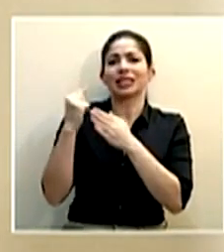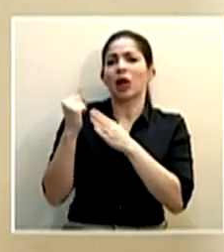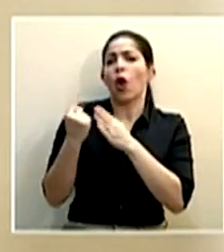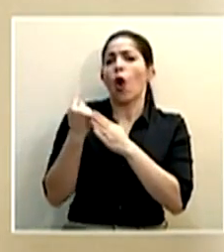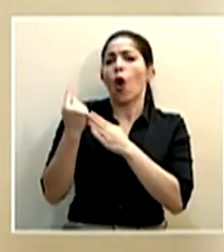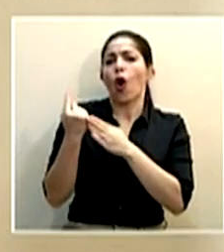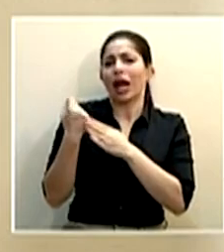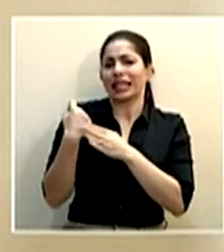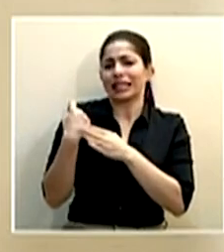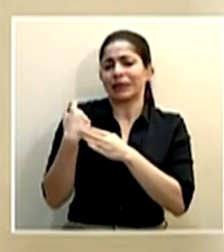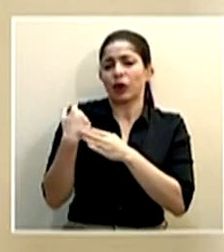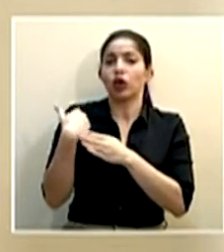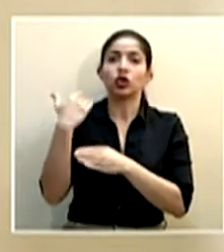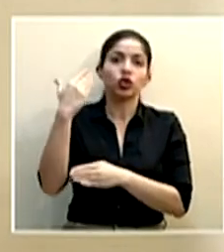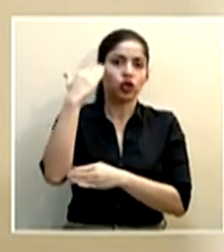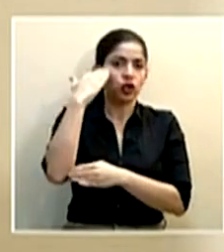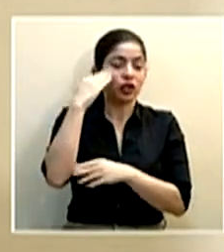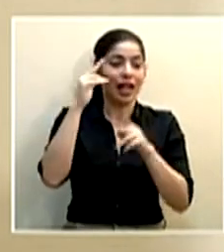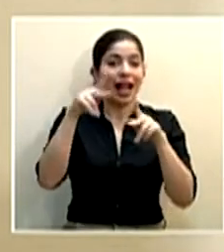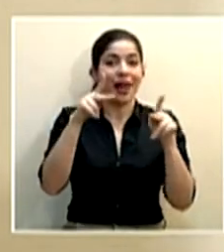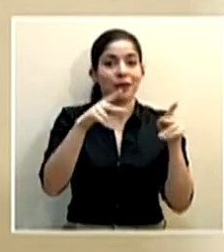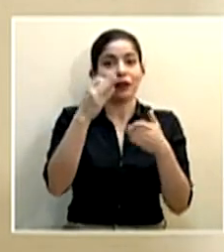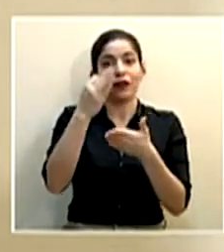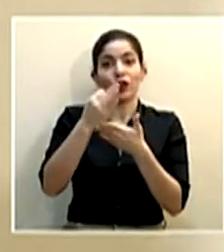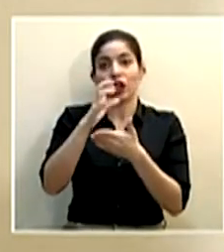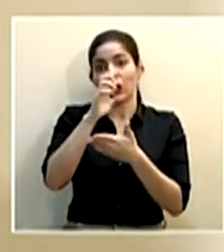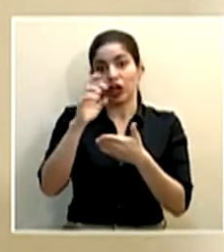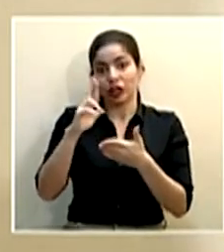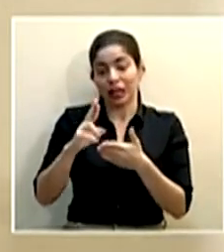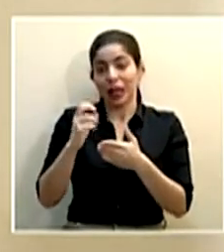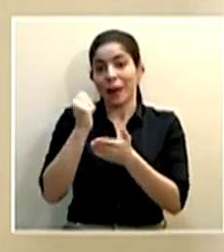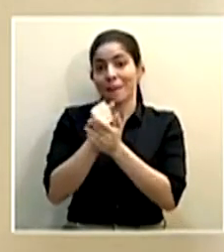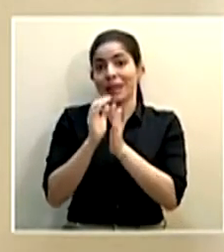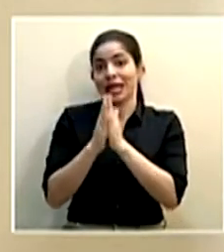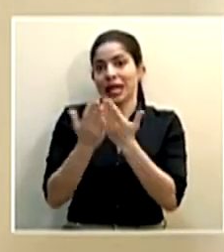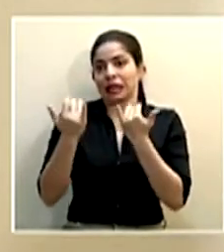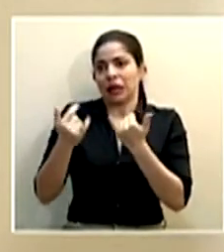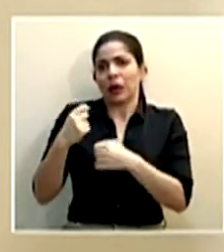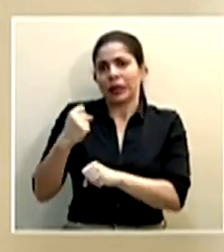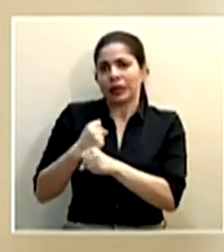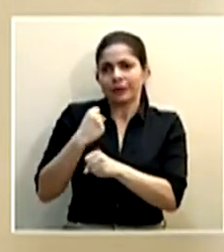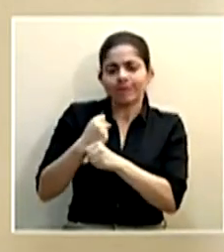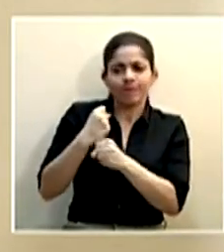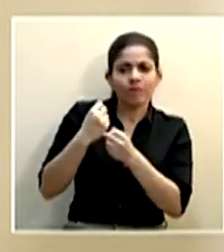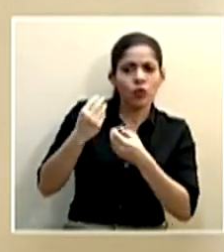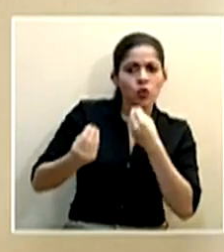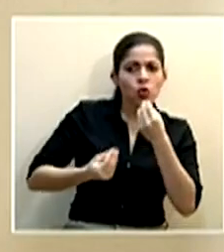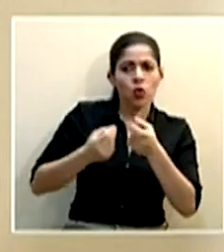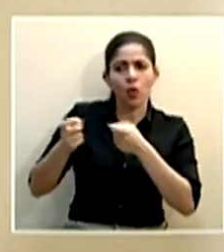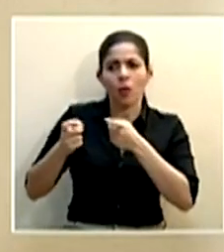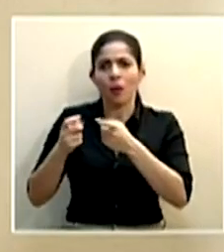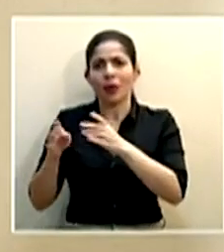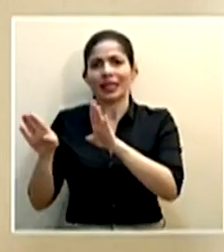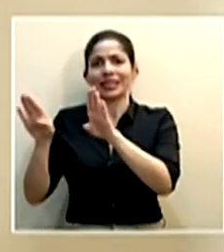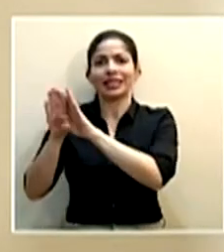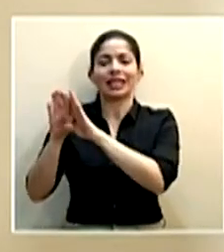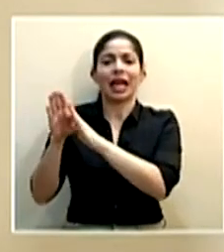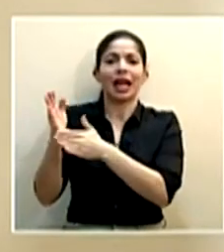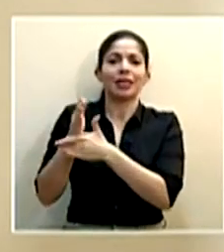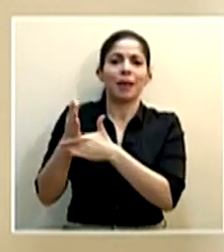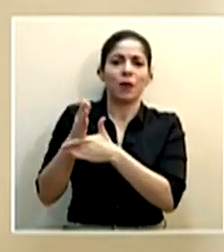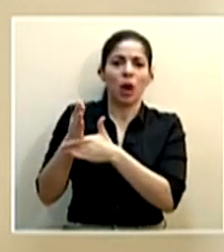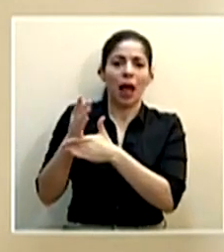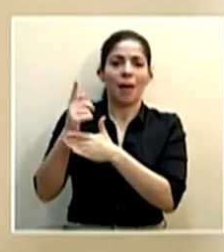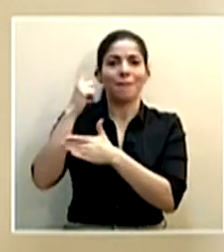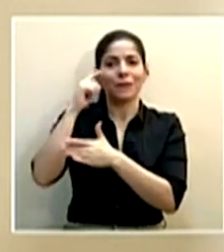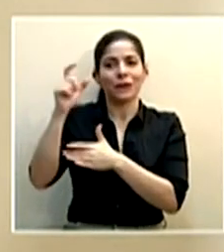horas. Ya yo sé que la gente de fronteras de Costa Rica, la gente de migración está trabajando en cómo se va a manejar ese cierre temporal por el